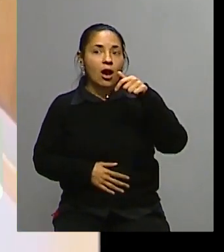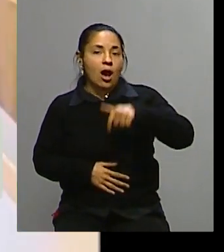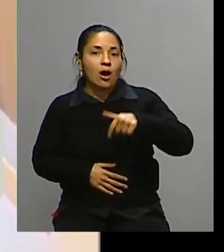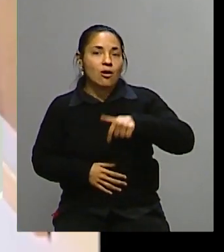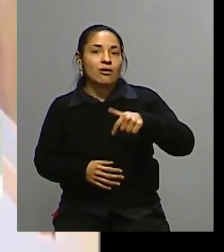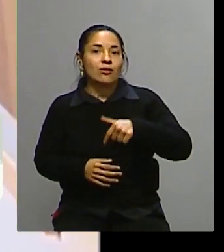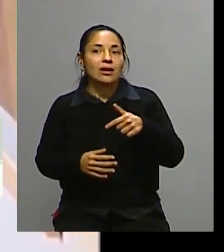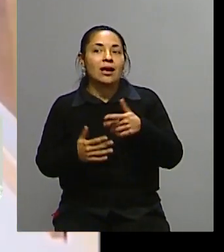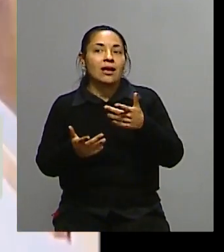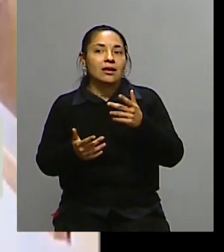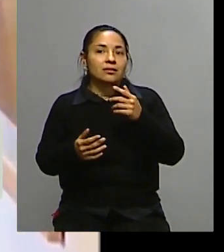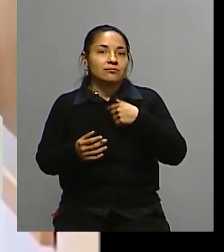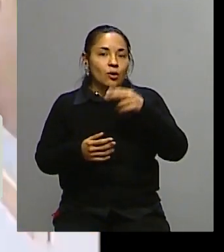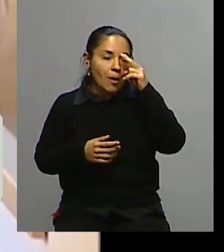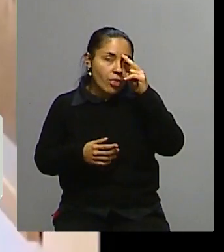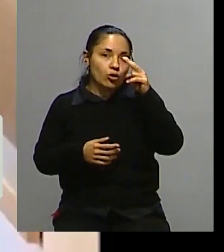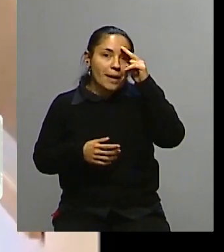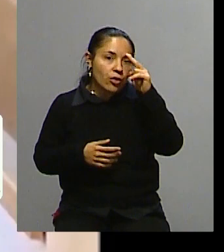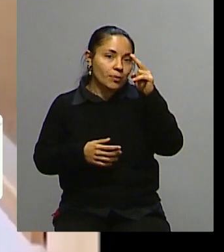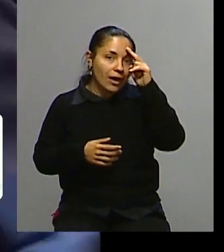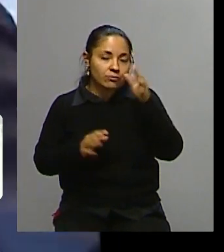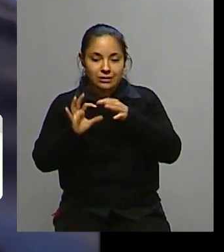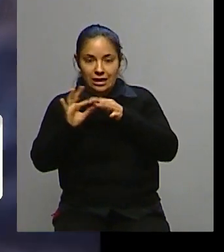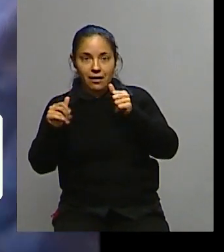son días para él ocupadísimos donde no tiene un minuto libre.